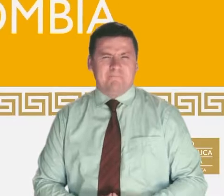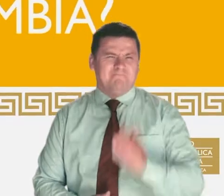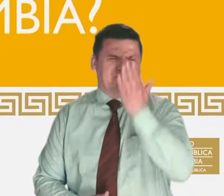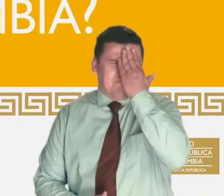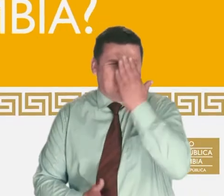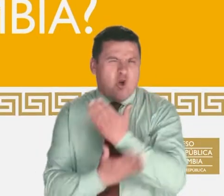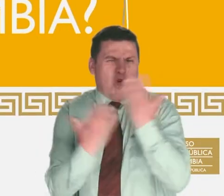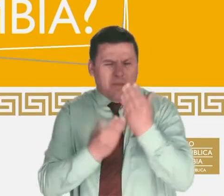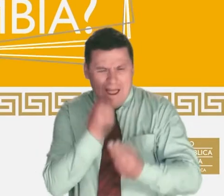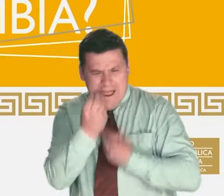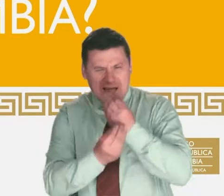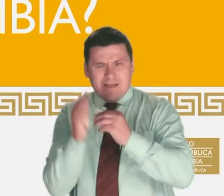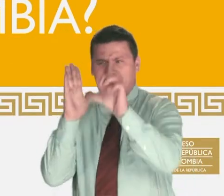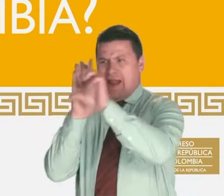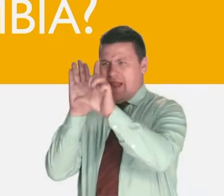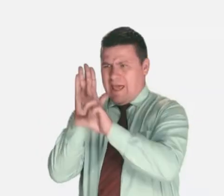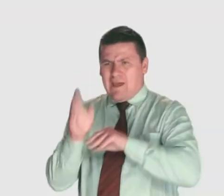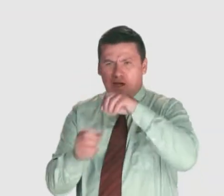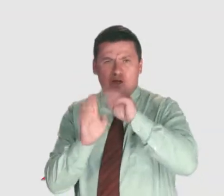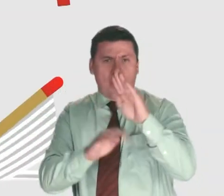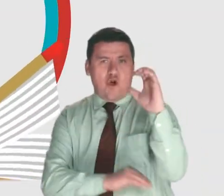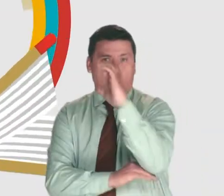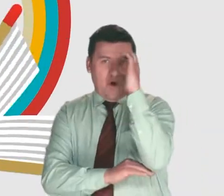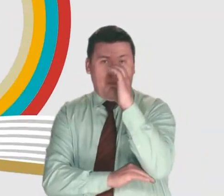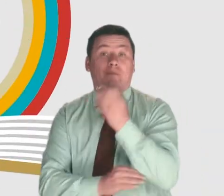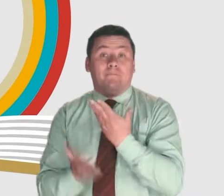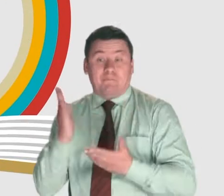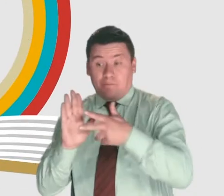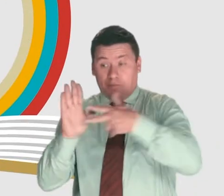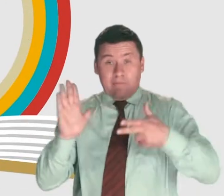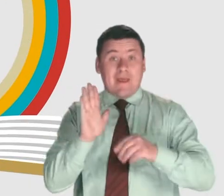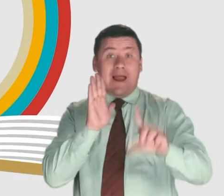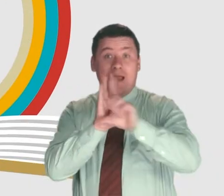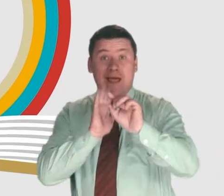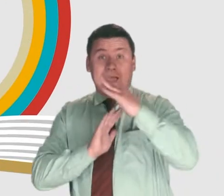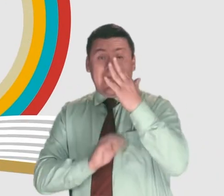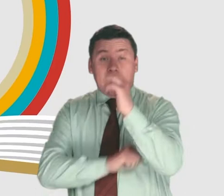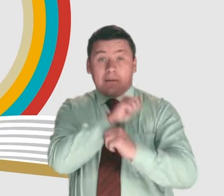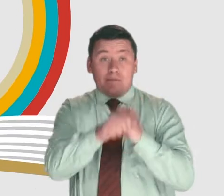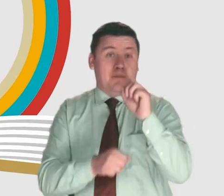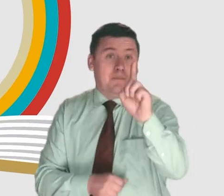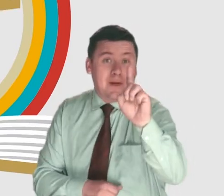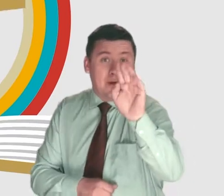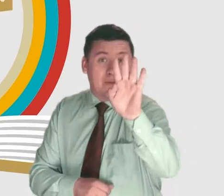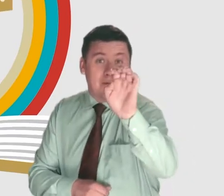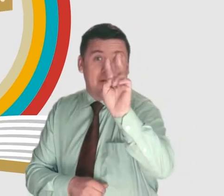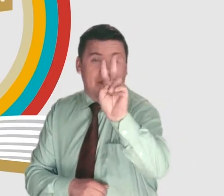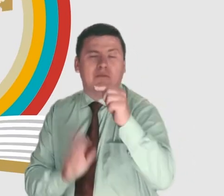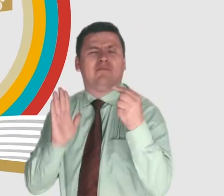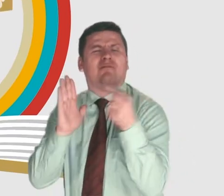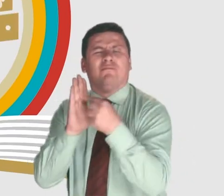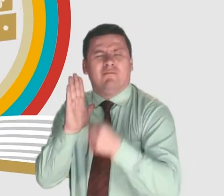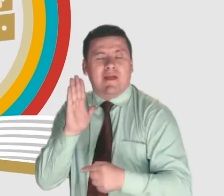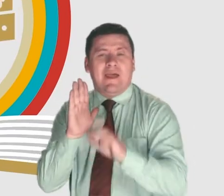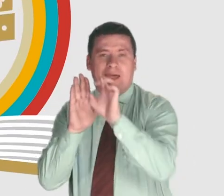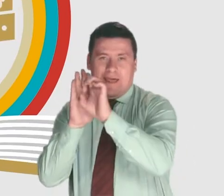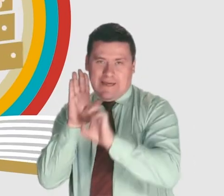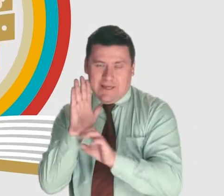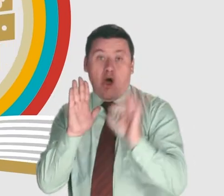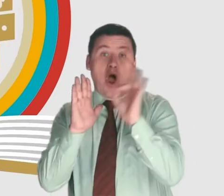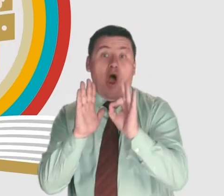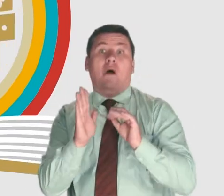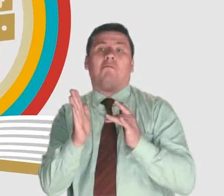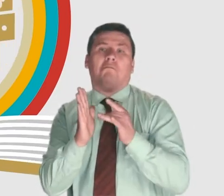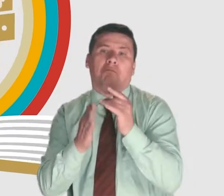¿Sabe usted cómo se hacen las leyes en Colombia? Según la Constitución y la Ley Quinta de 1992, estas pueden ser estatutarias,